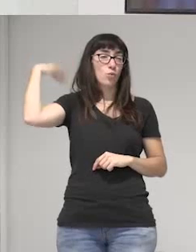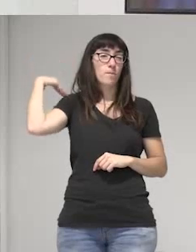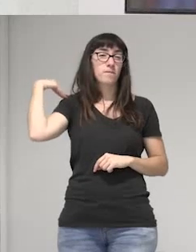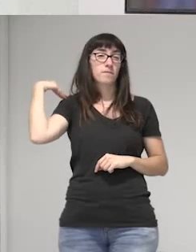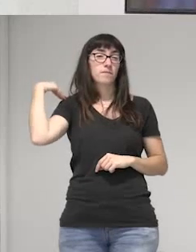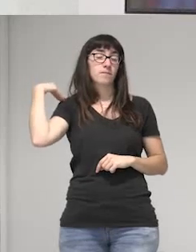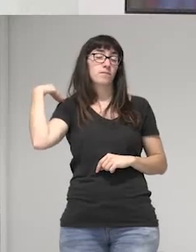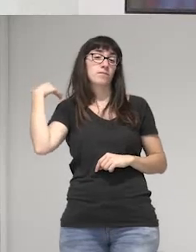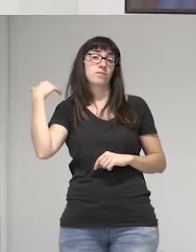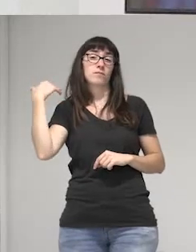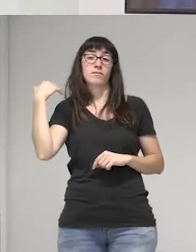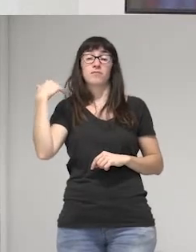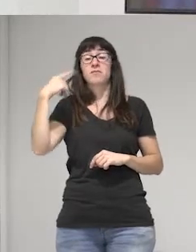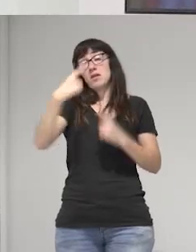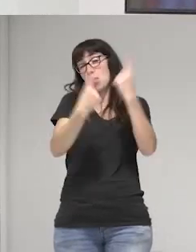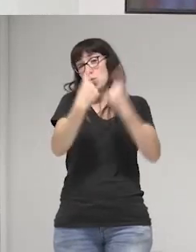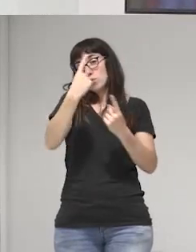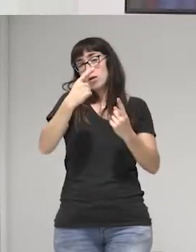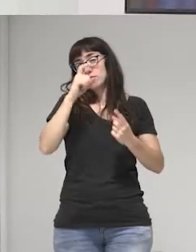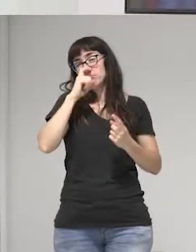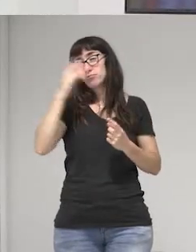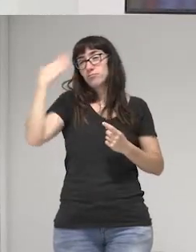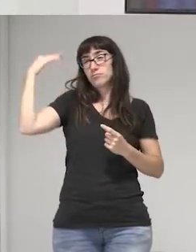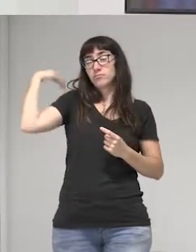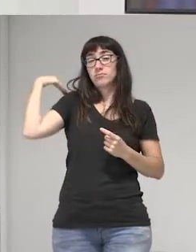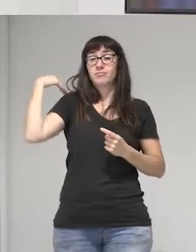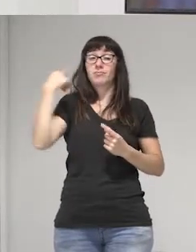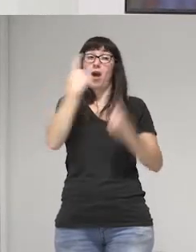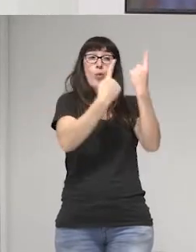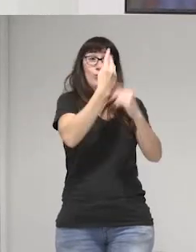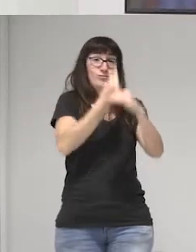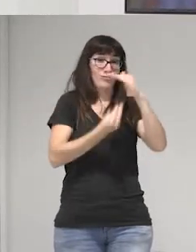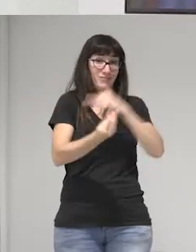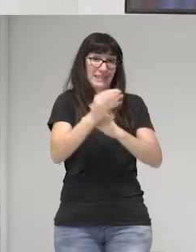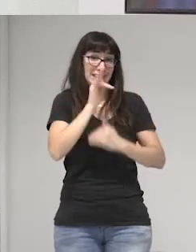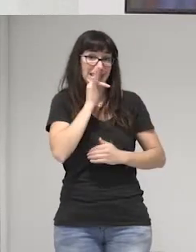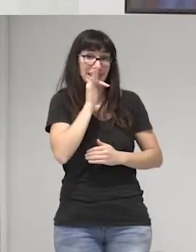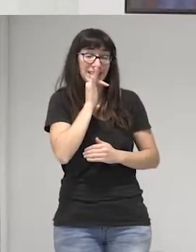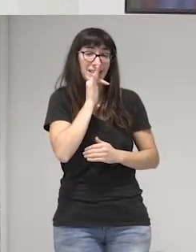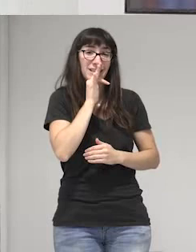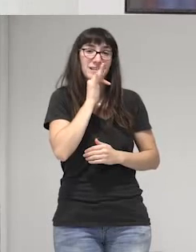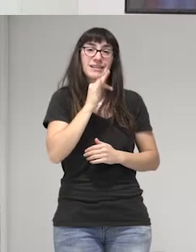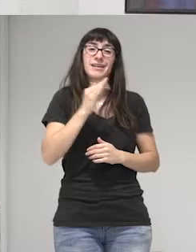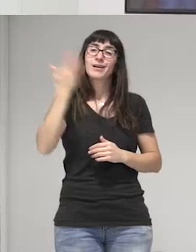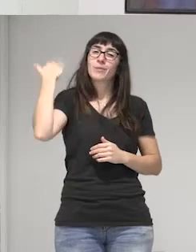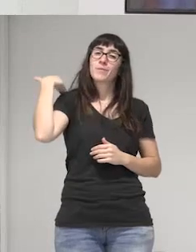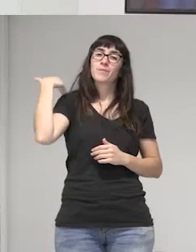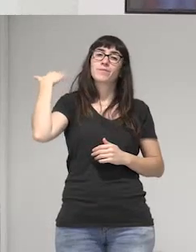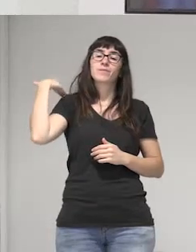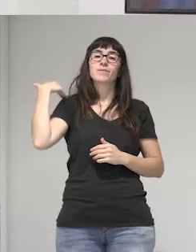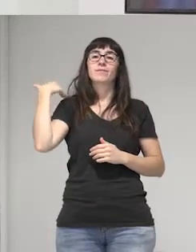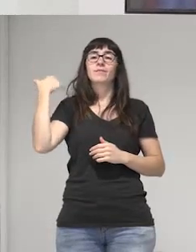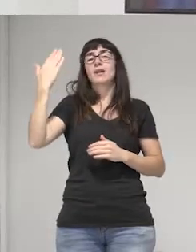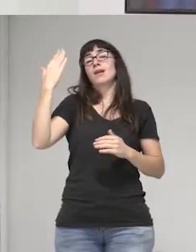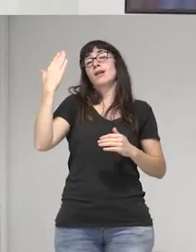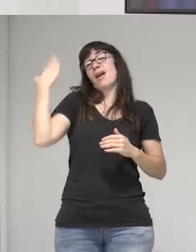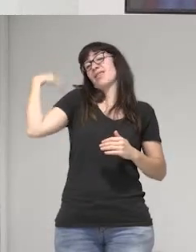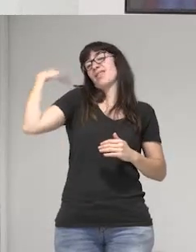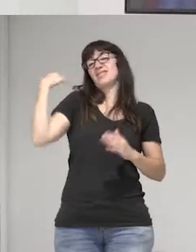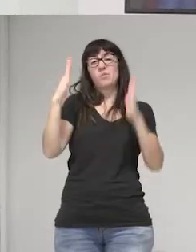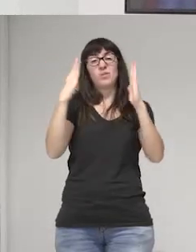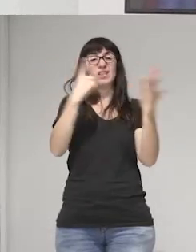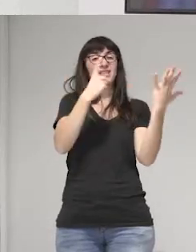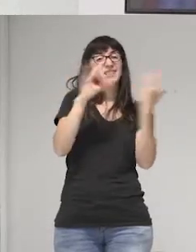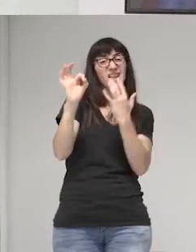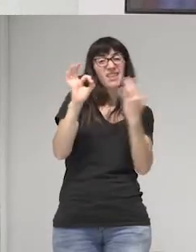bueno, algunas se recordarán, otras no habían nacido pasantes. el poder que hablábamos antes en los